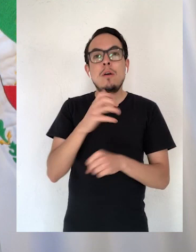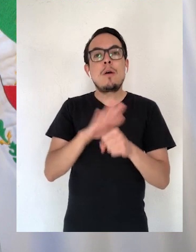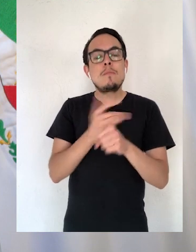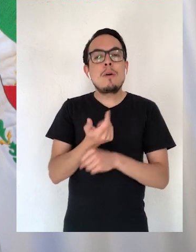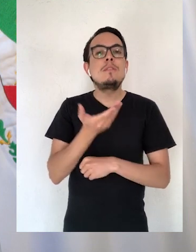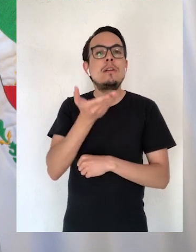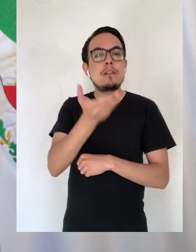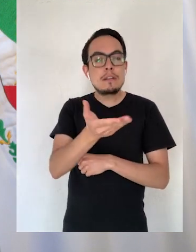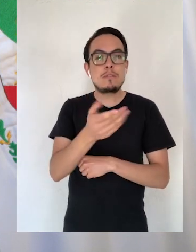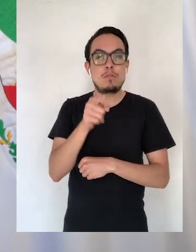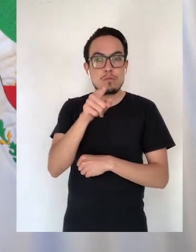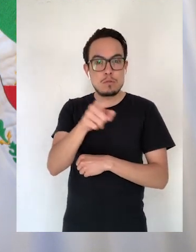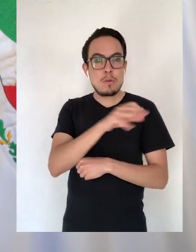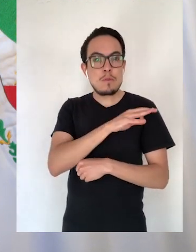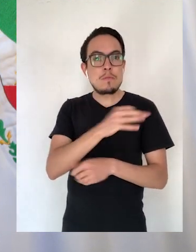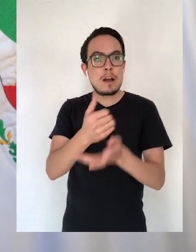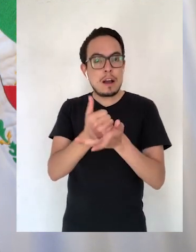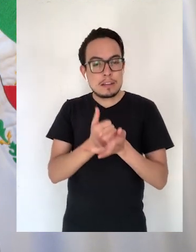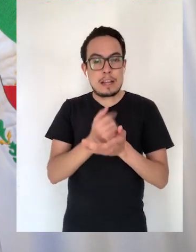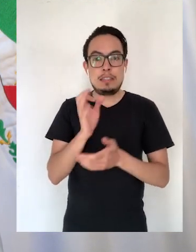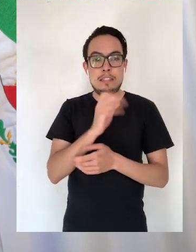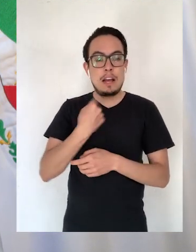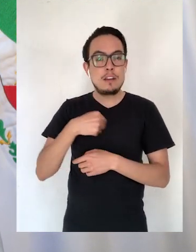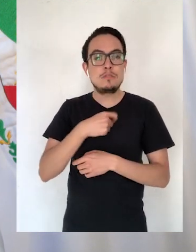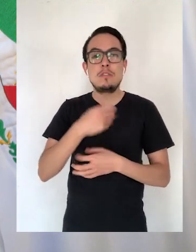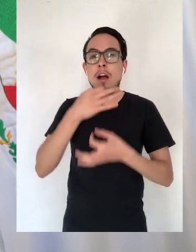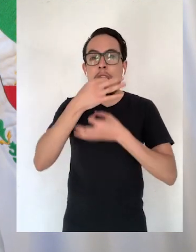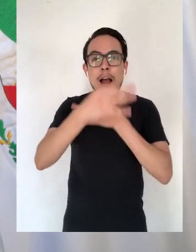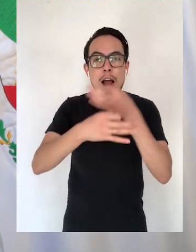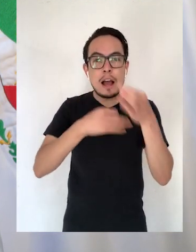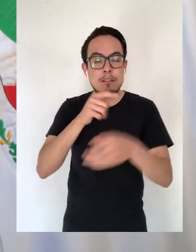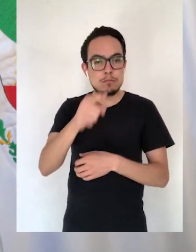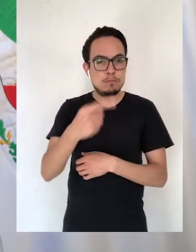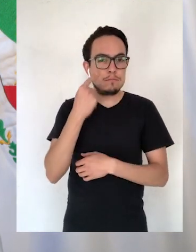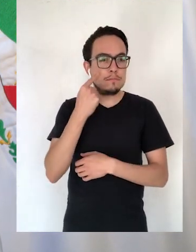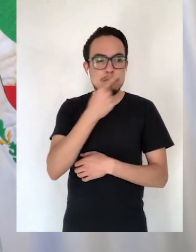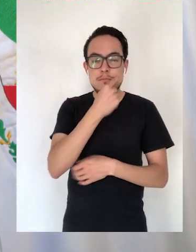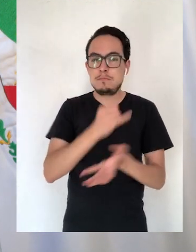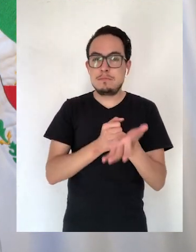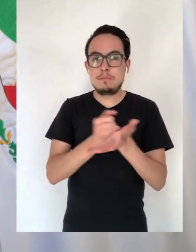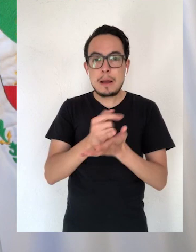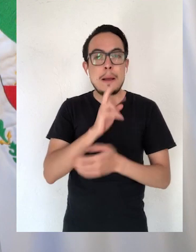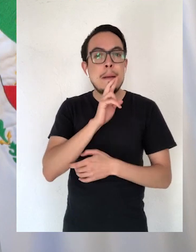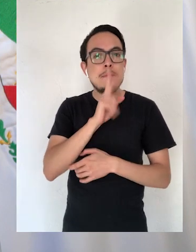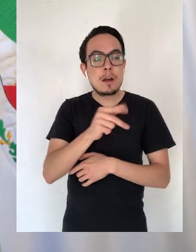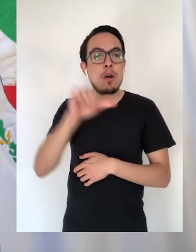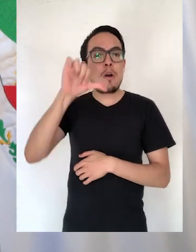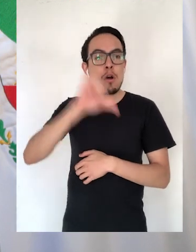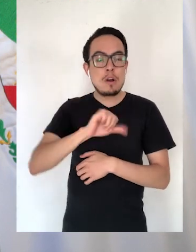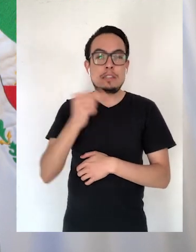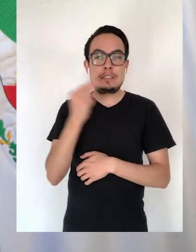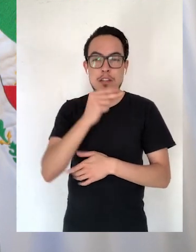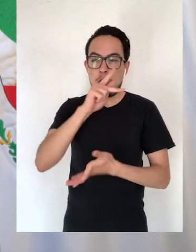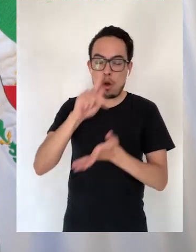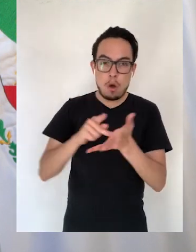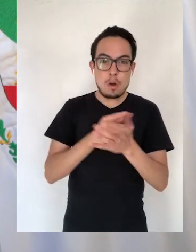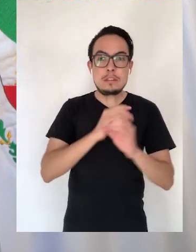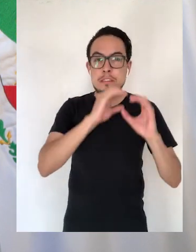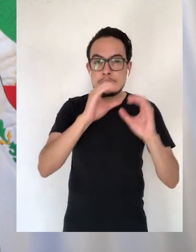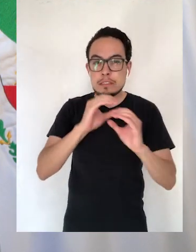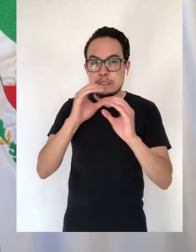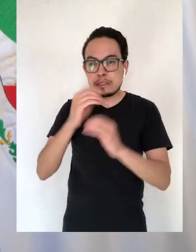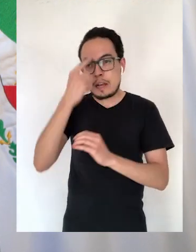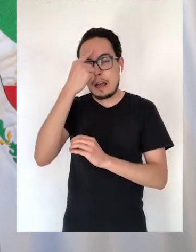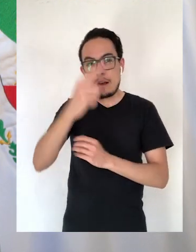es decirte que las expectativas están puestas en ti. Sabemos que si te damos visibilidad de las situaciones podrás tomar decisiones y hoy es momento de